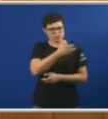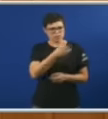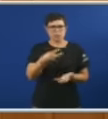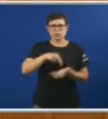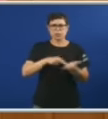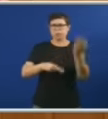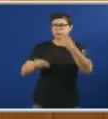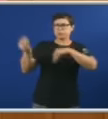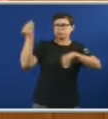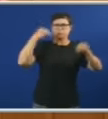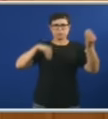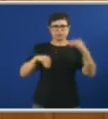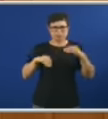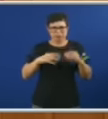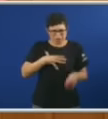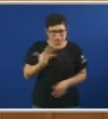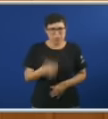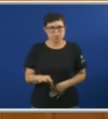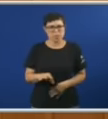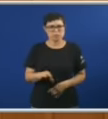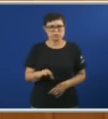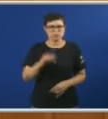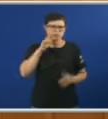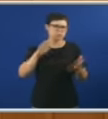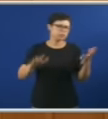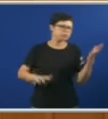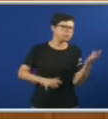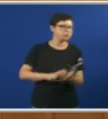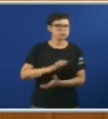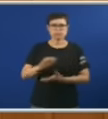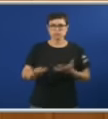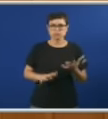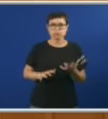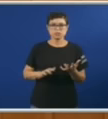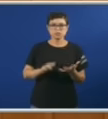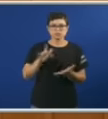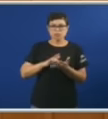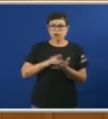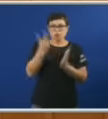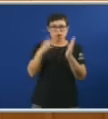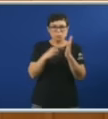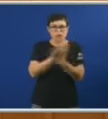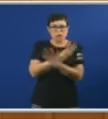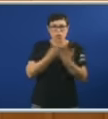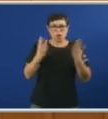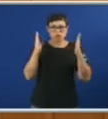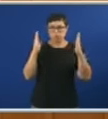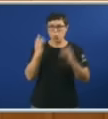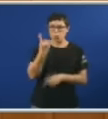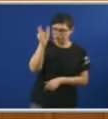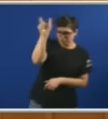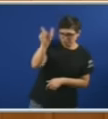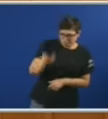fixo vostede Porque é un auténtico escándalo Que en pleno ano 2018 Morra